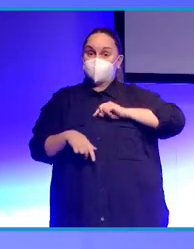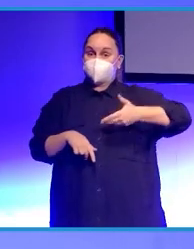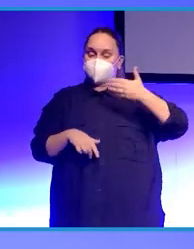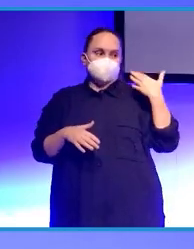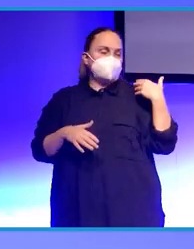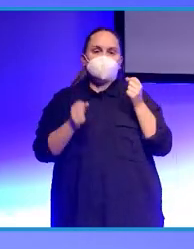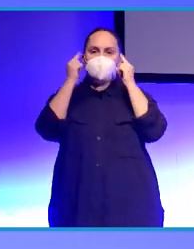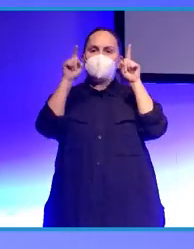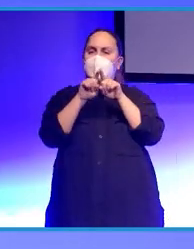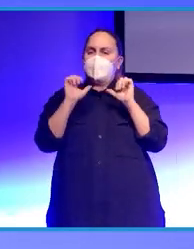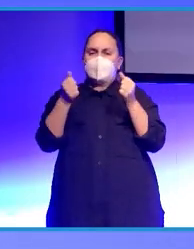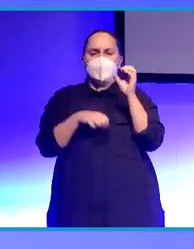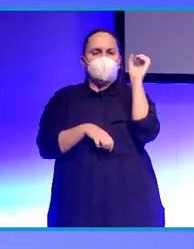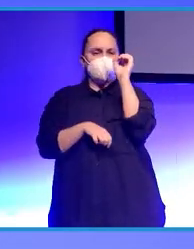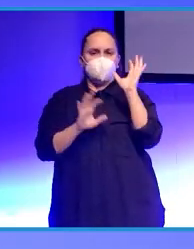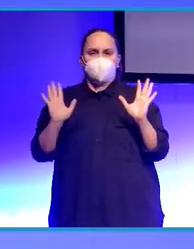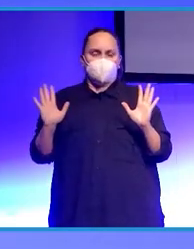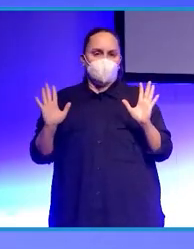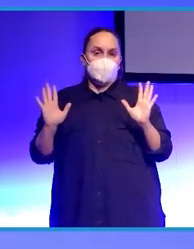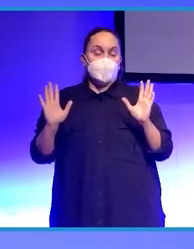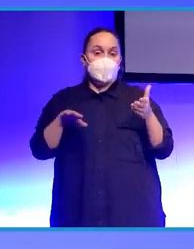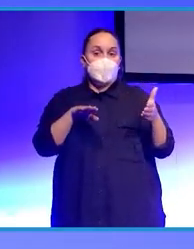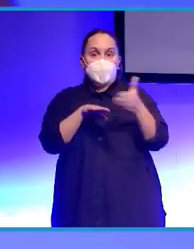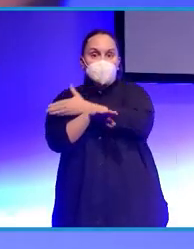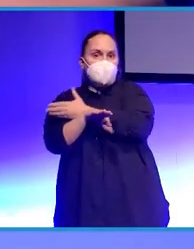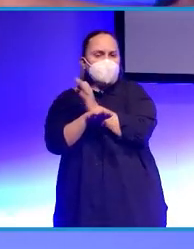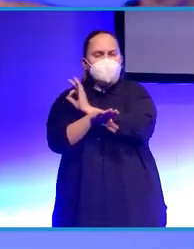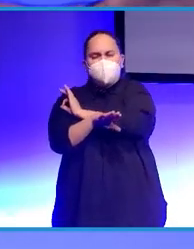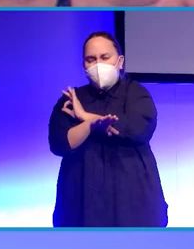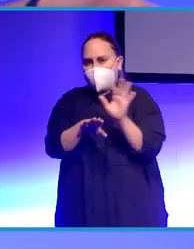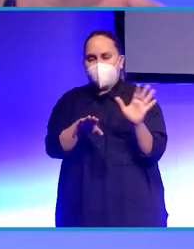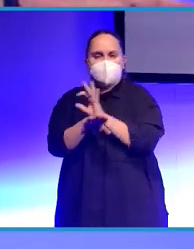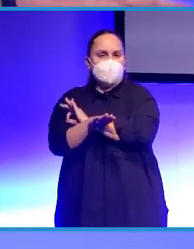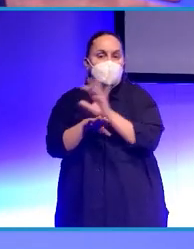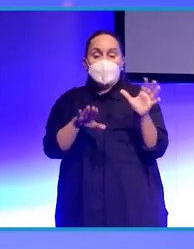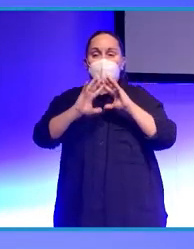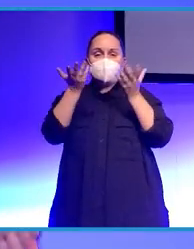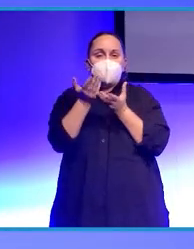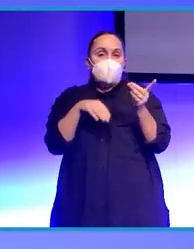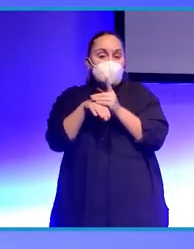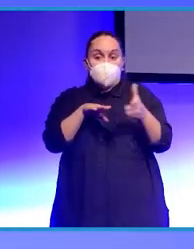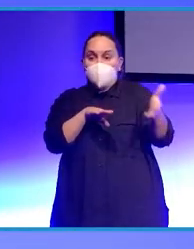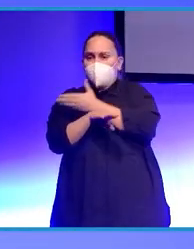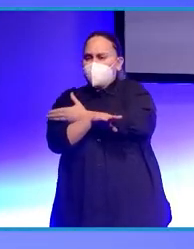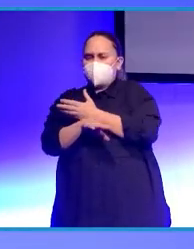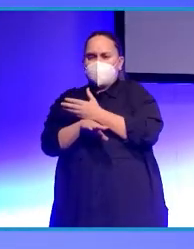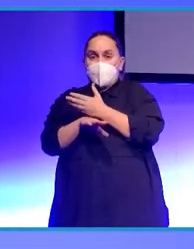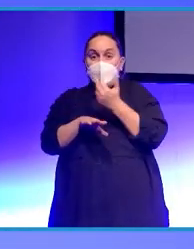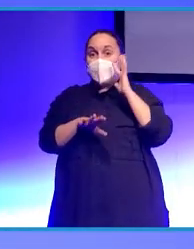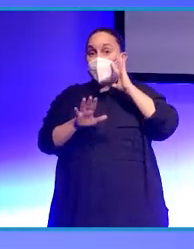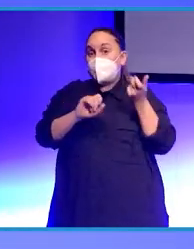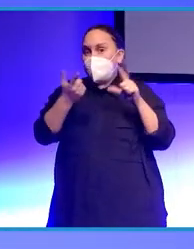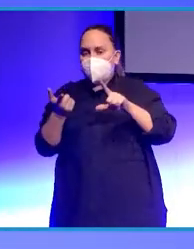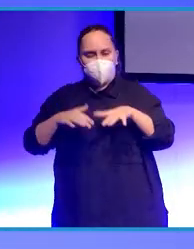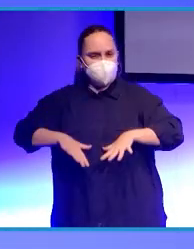es como empezar de cero o sea prácticamente no hay nada de lo que hayamos vivido en el mundo digital anterior casi que sirva para este nuevo mundo por